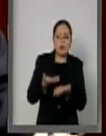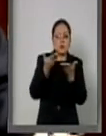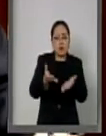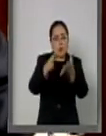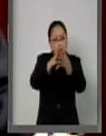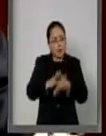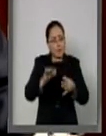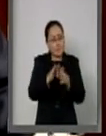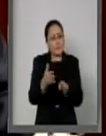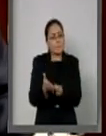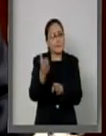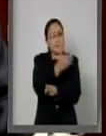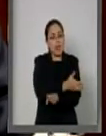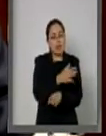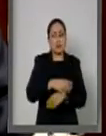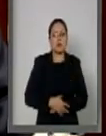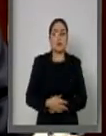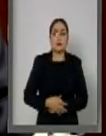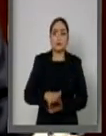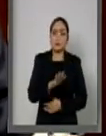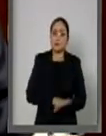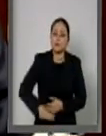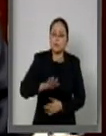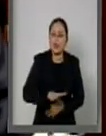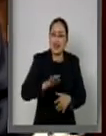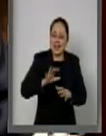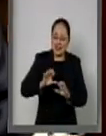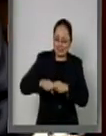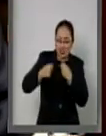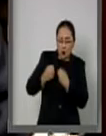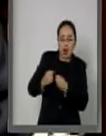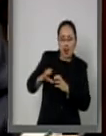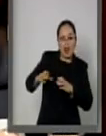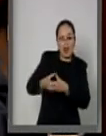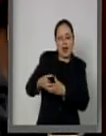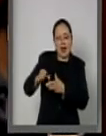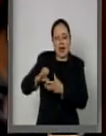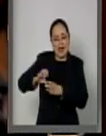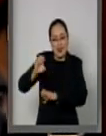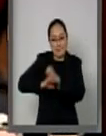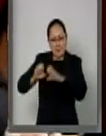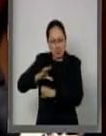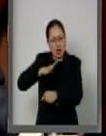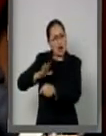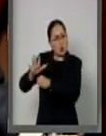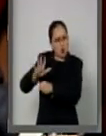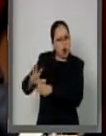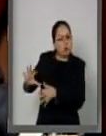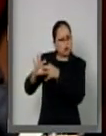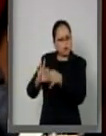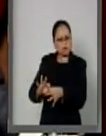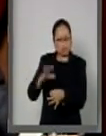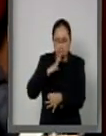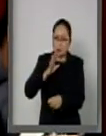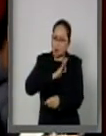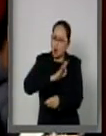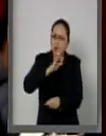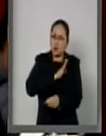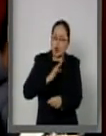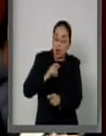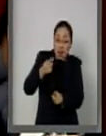dicho en otras ocasiones, las aseguradoras privadas en México tienen solvencia y liquidez suficiente para hacerle frente a los siniestros